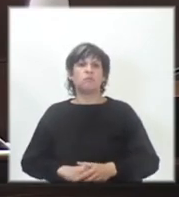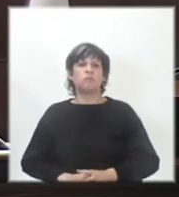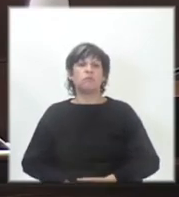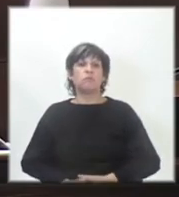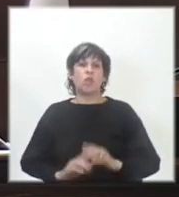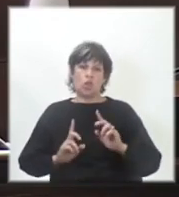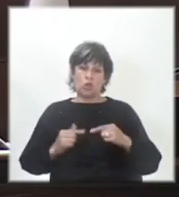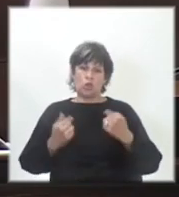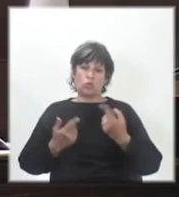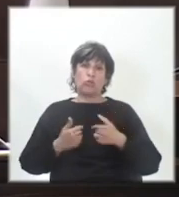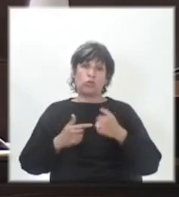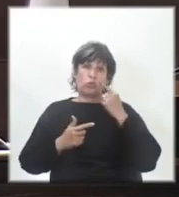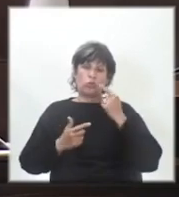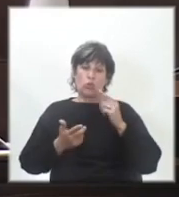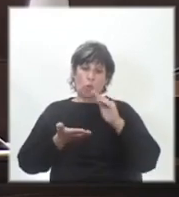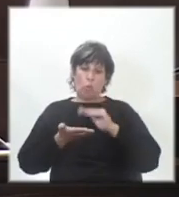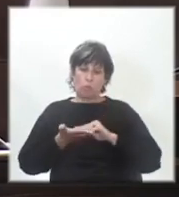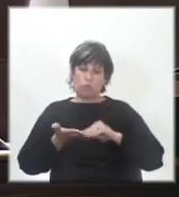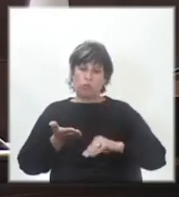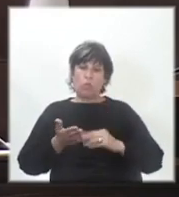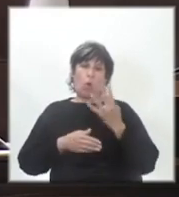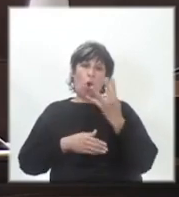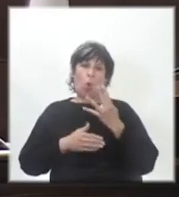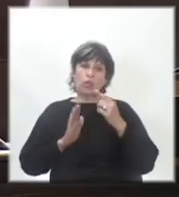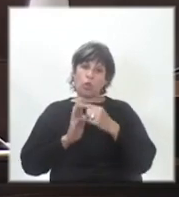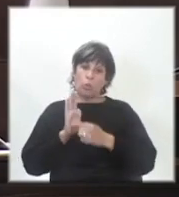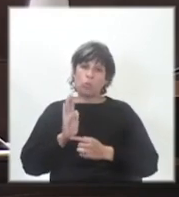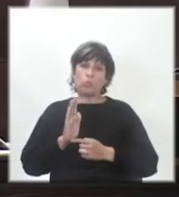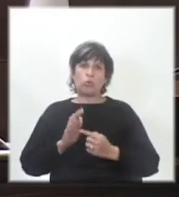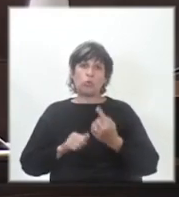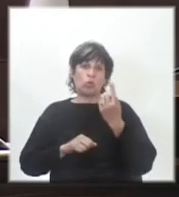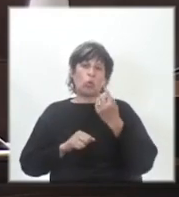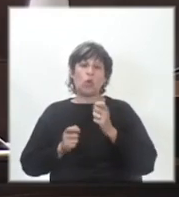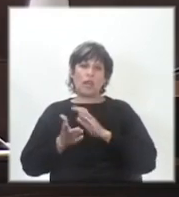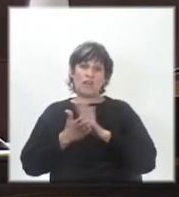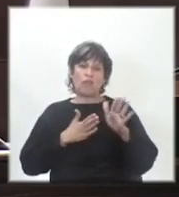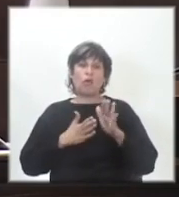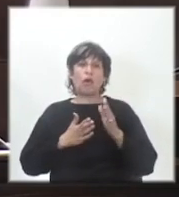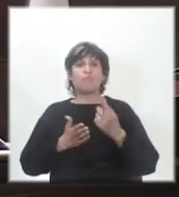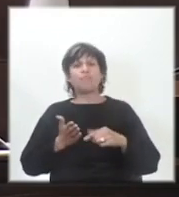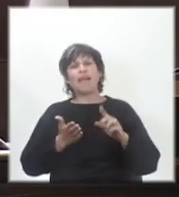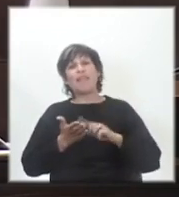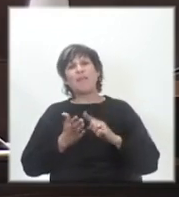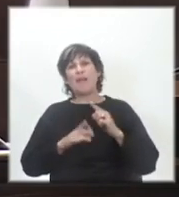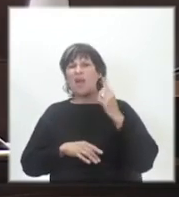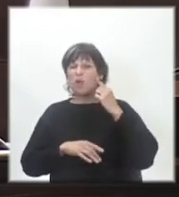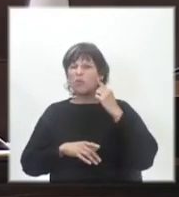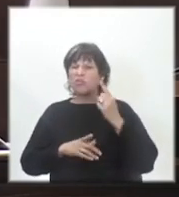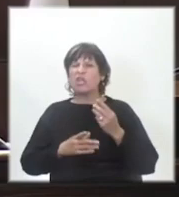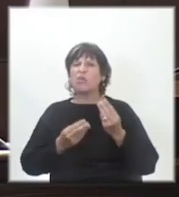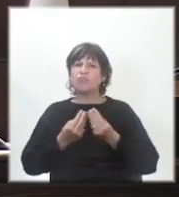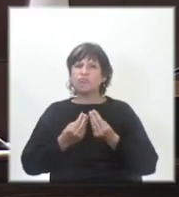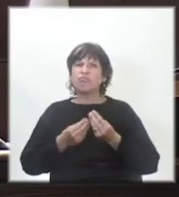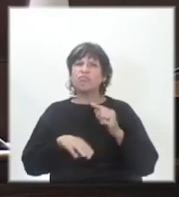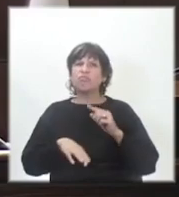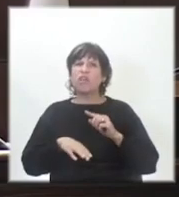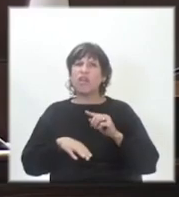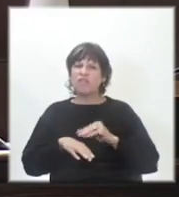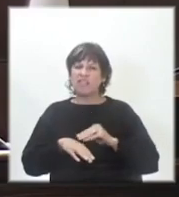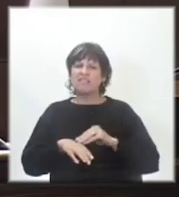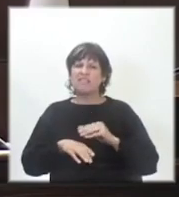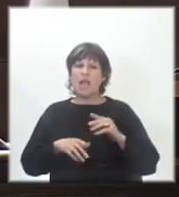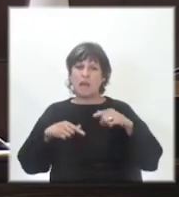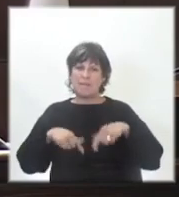nosotros pusimos cuatro puntos, uno de ellos era la fuga. Es más, escuché varias veces al Ministro